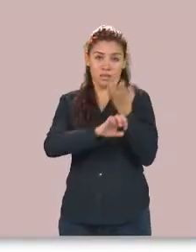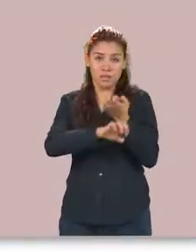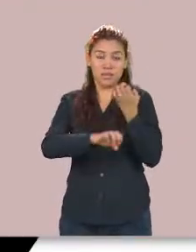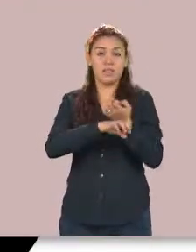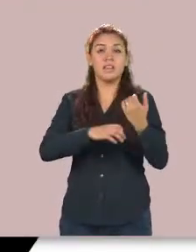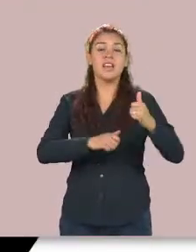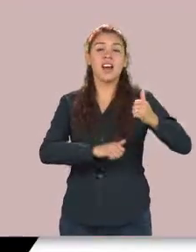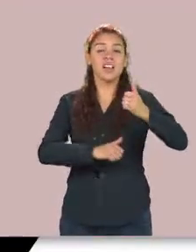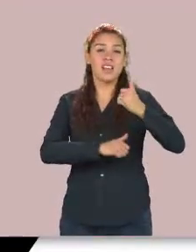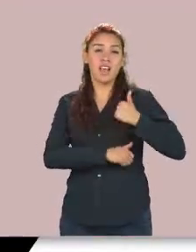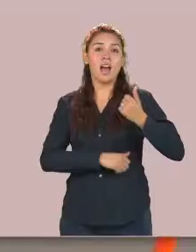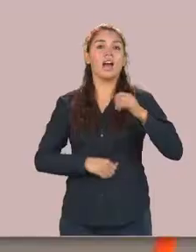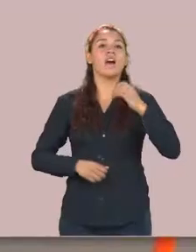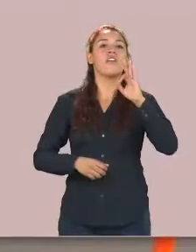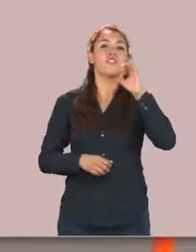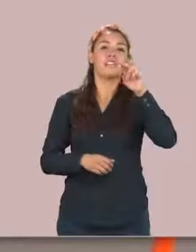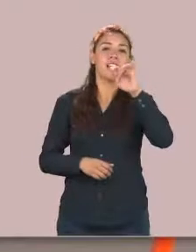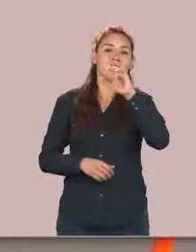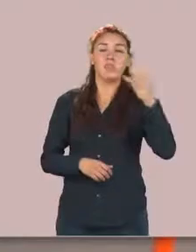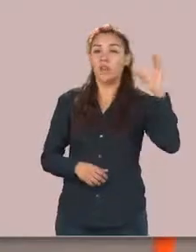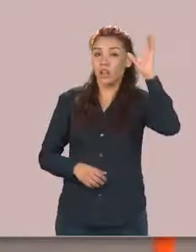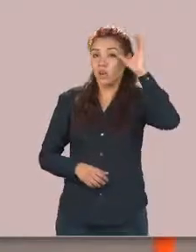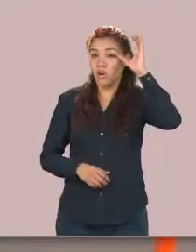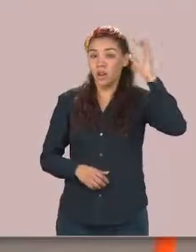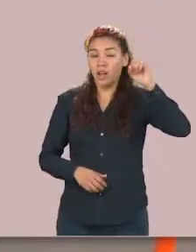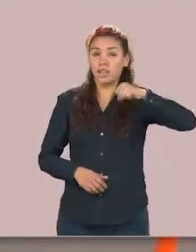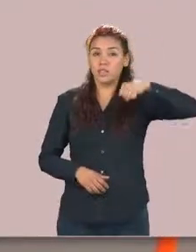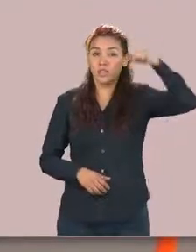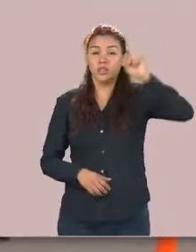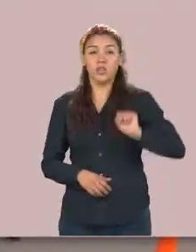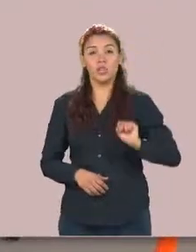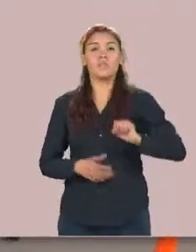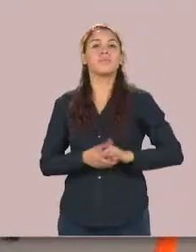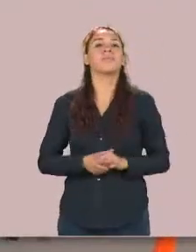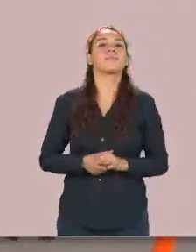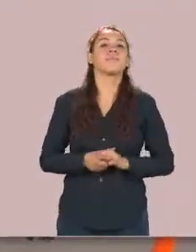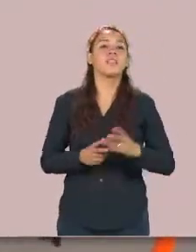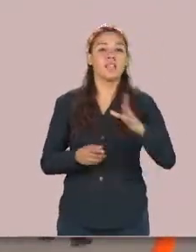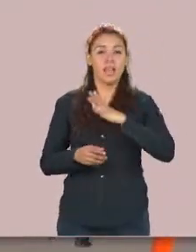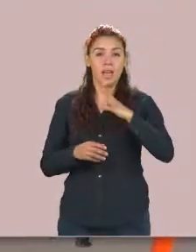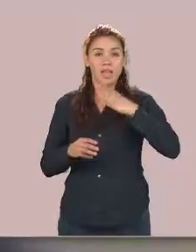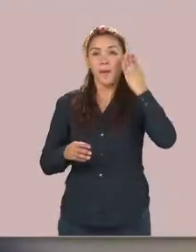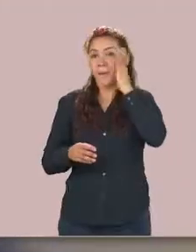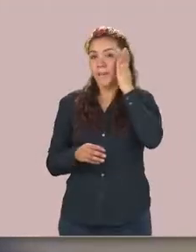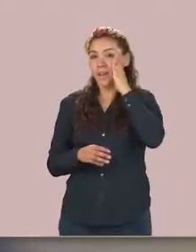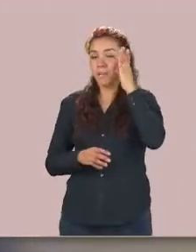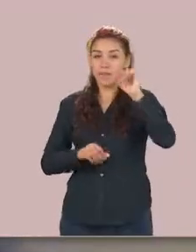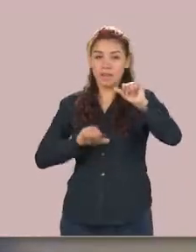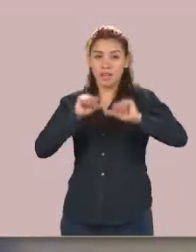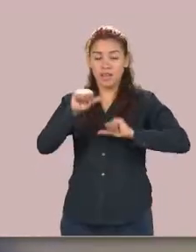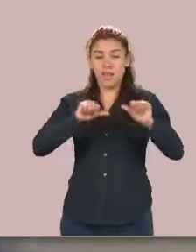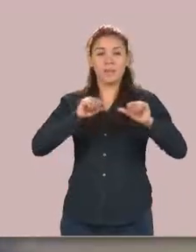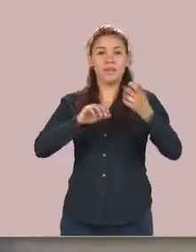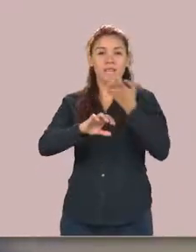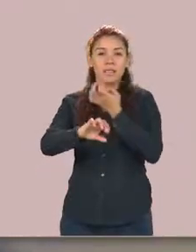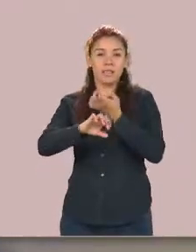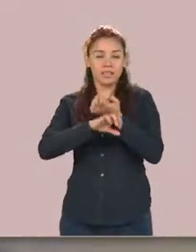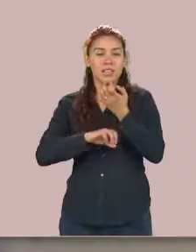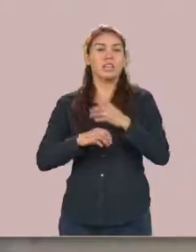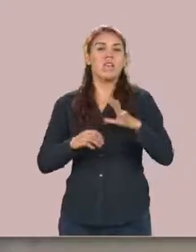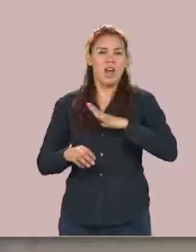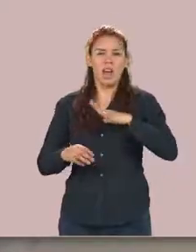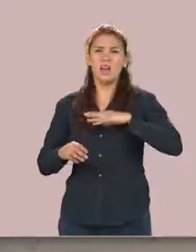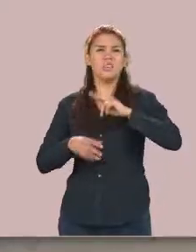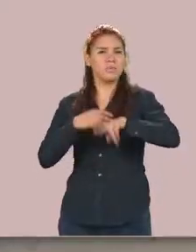Finlandia y Corea del Sur. La oportunidad de concursar por una beca de movilidad académica es para alumnos regulares inscritos en la